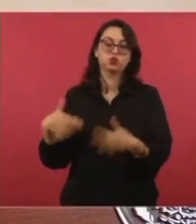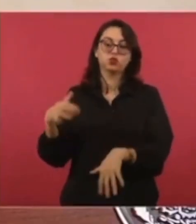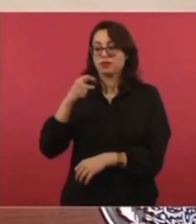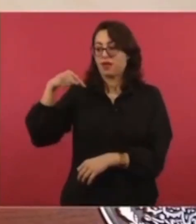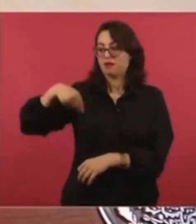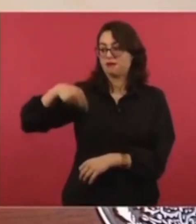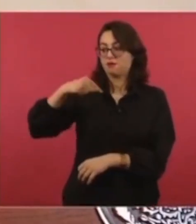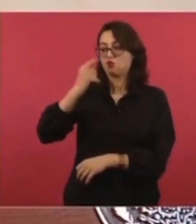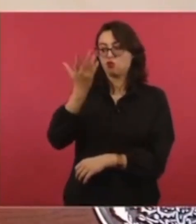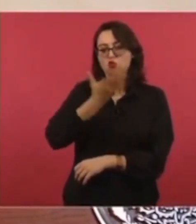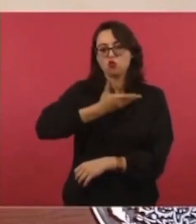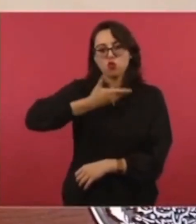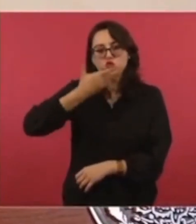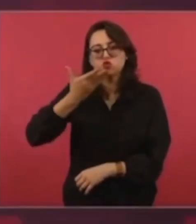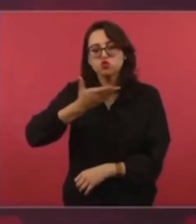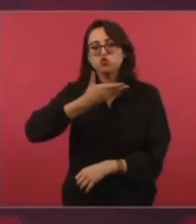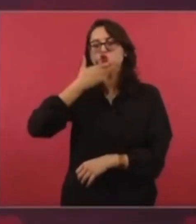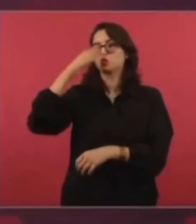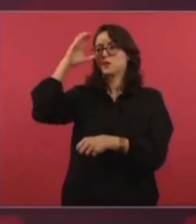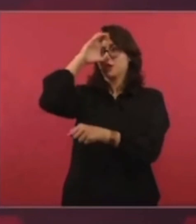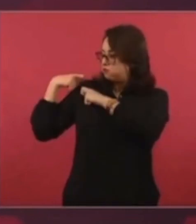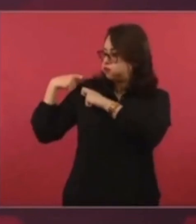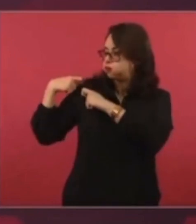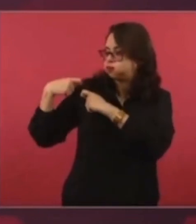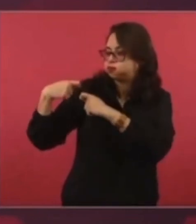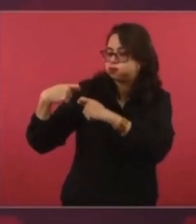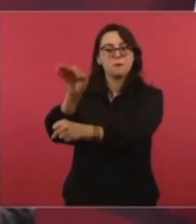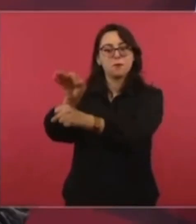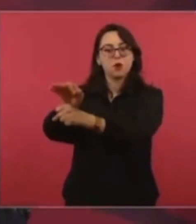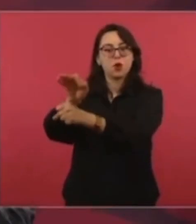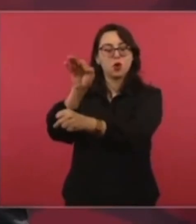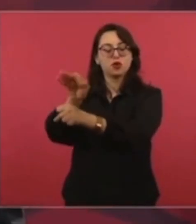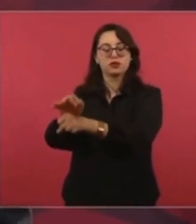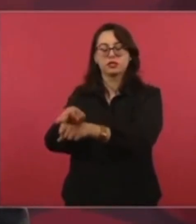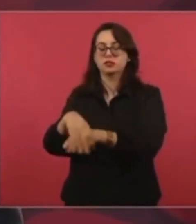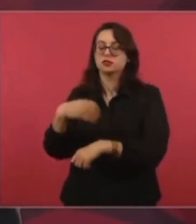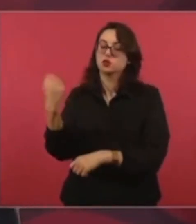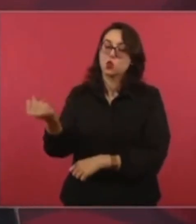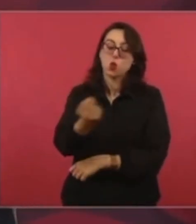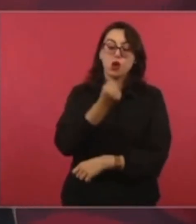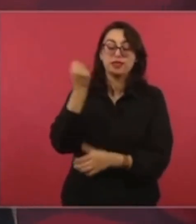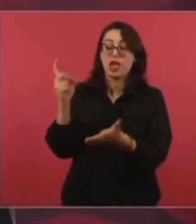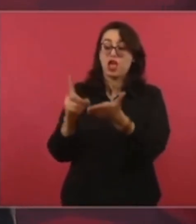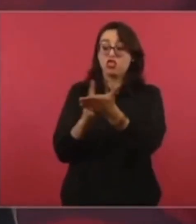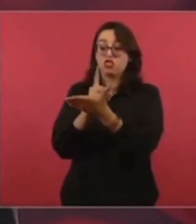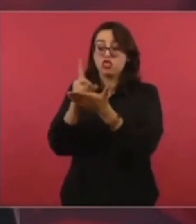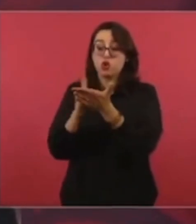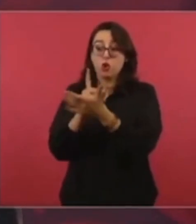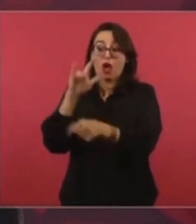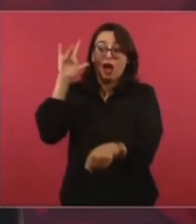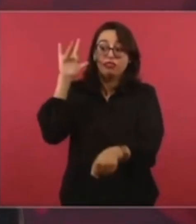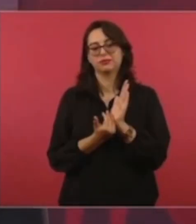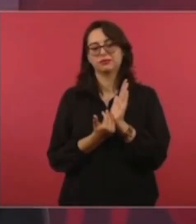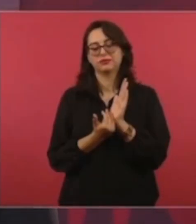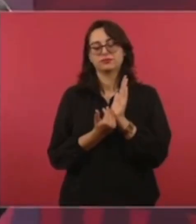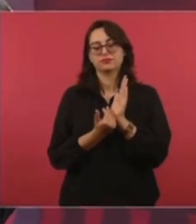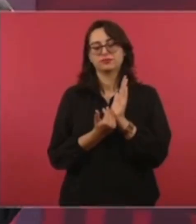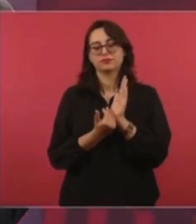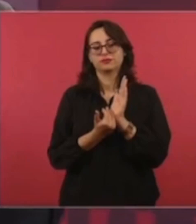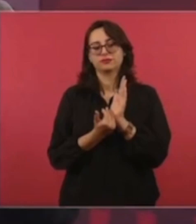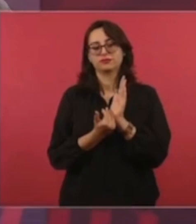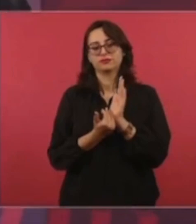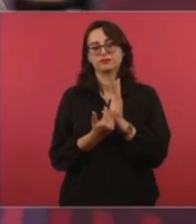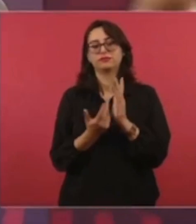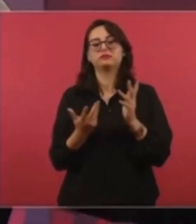profundo. Eso es lo que nos ha ayudado mucho, a que no se consuma drogas en México. Es